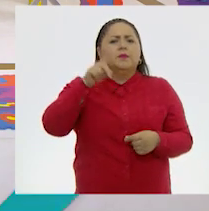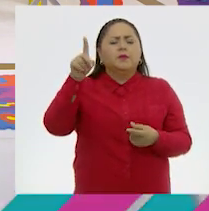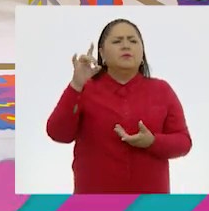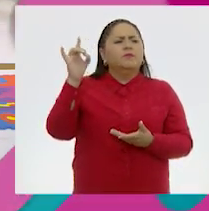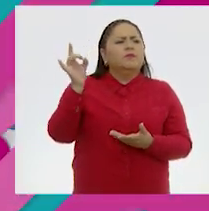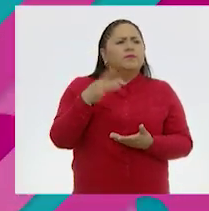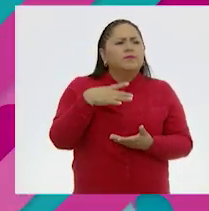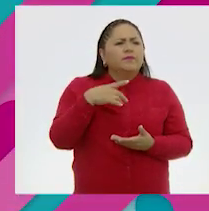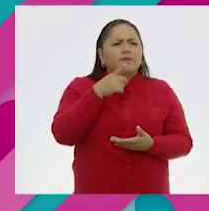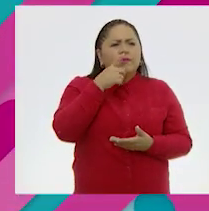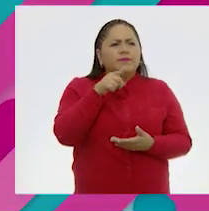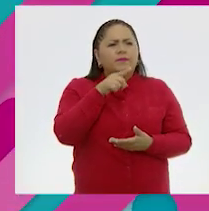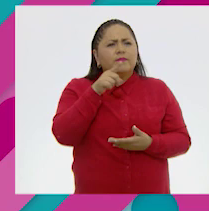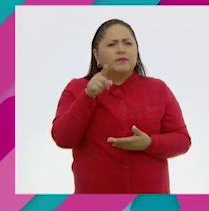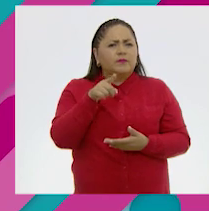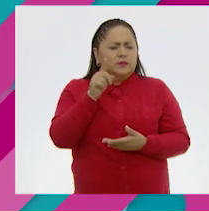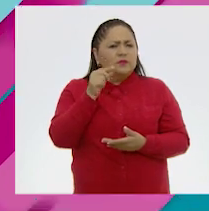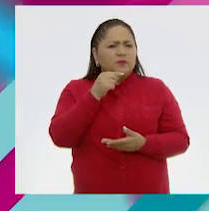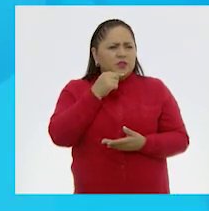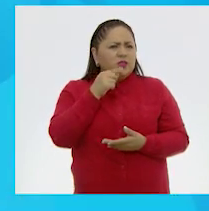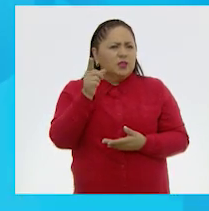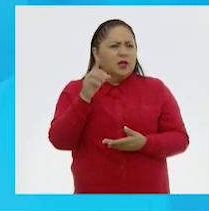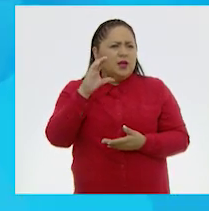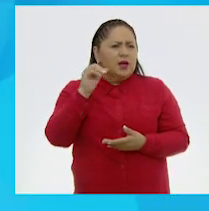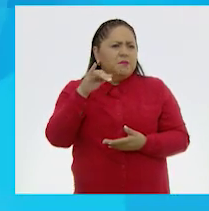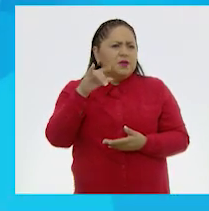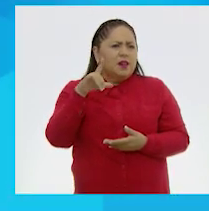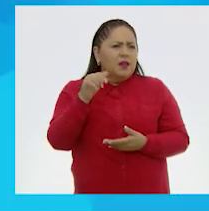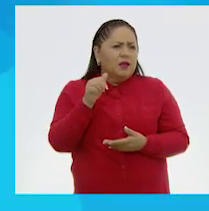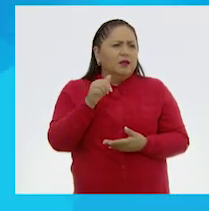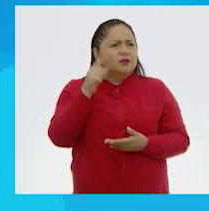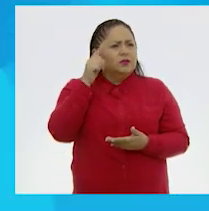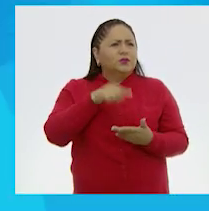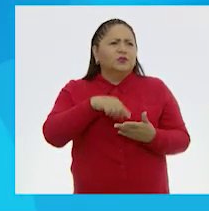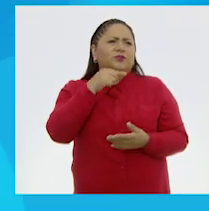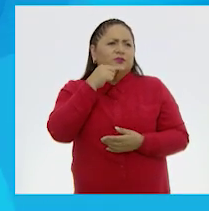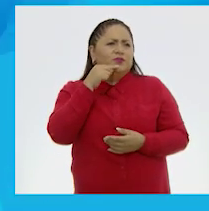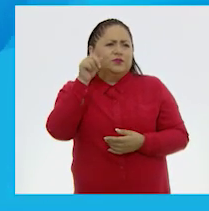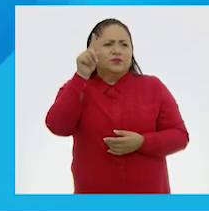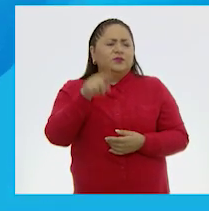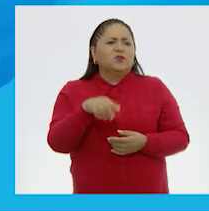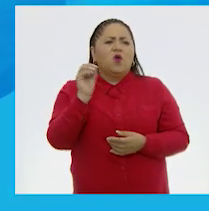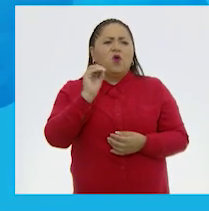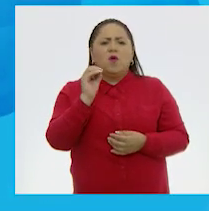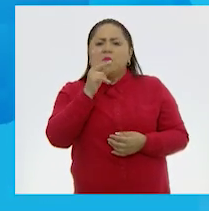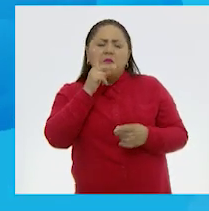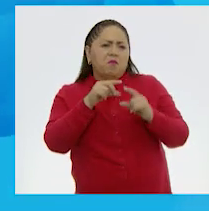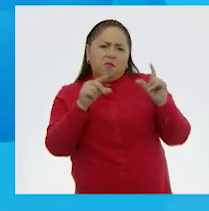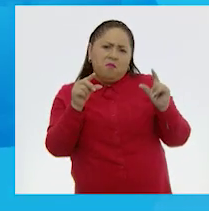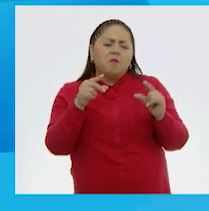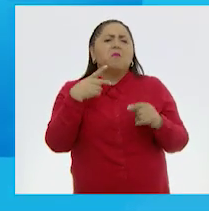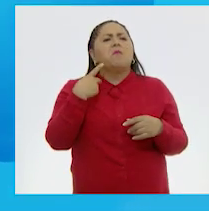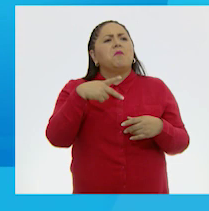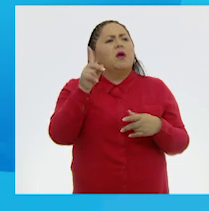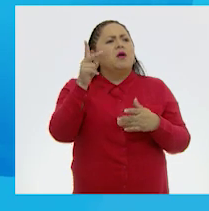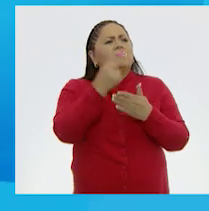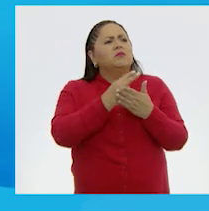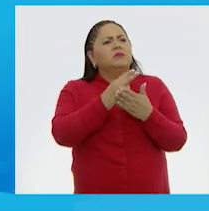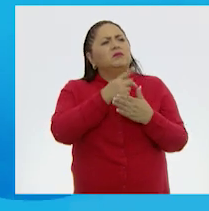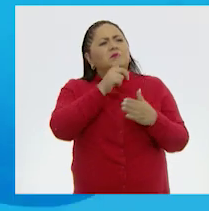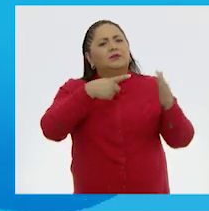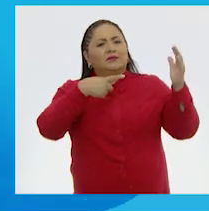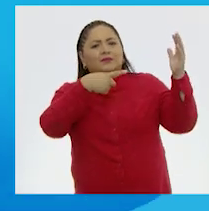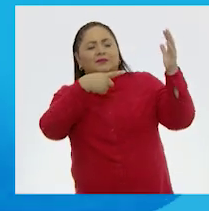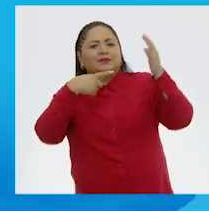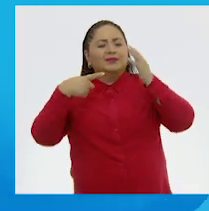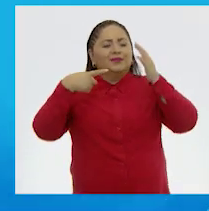mandó, yo creo que es ella, Camila, en el campo. Yo pienso que sí, no le puso título, sin embargo, una de